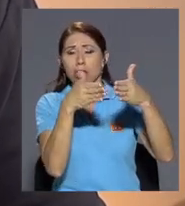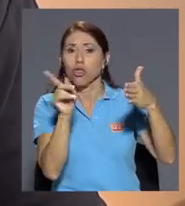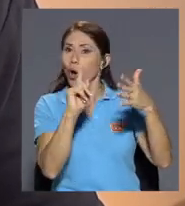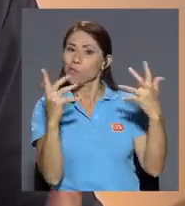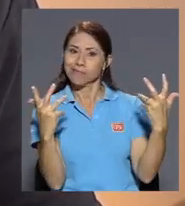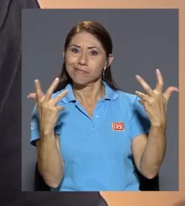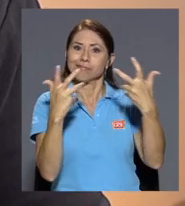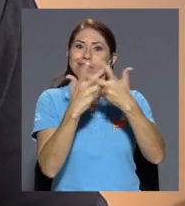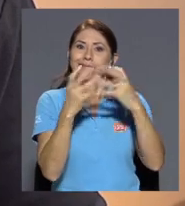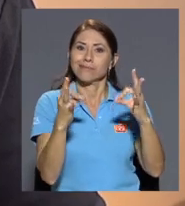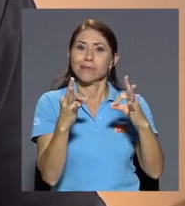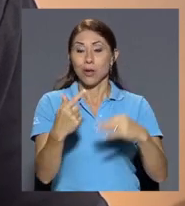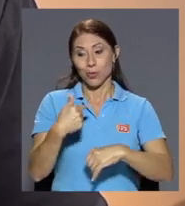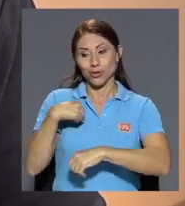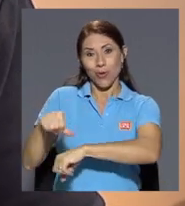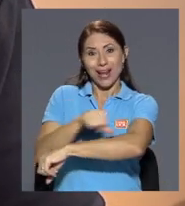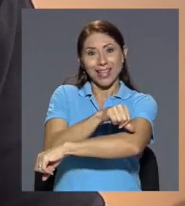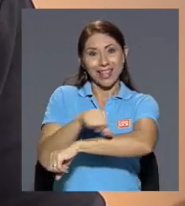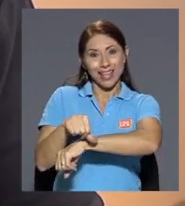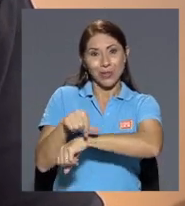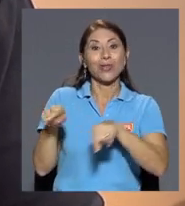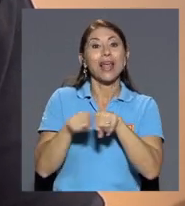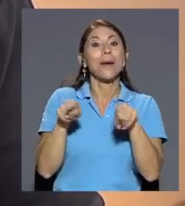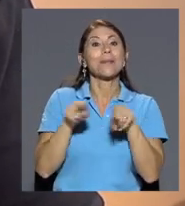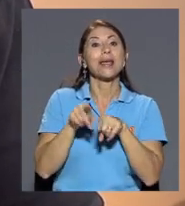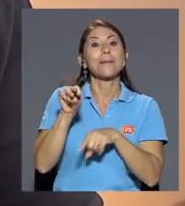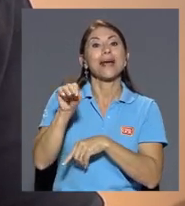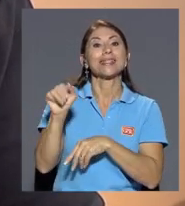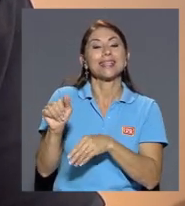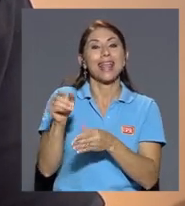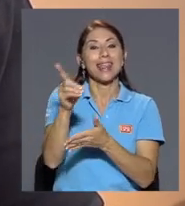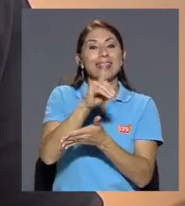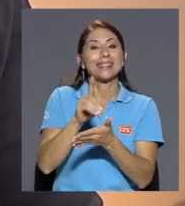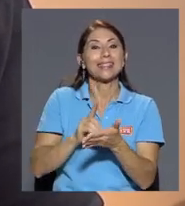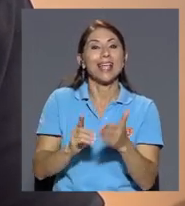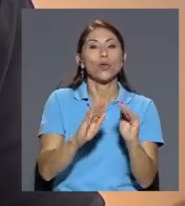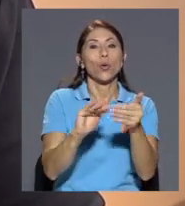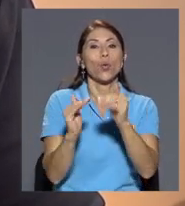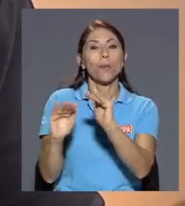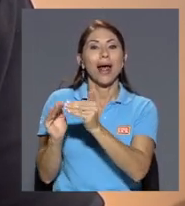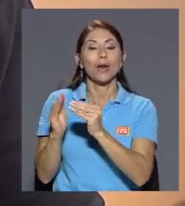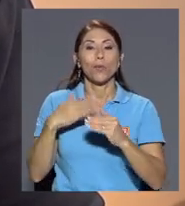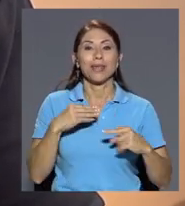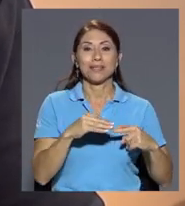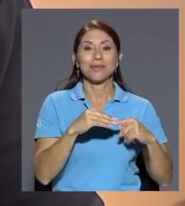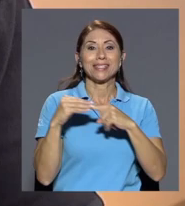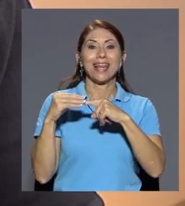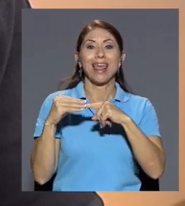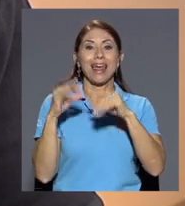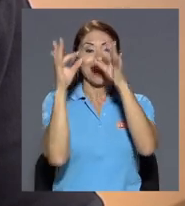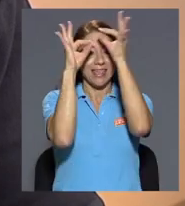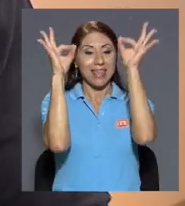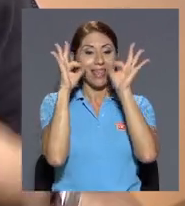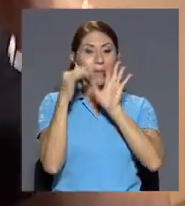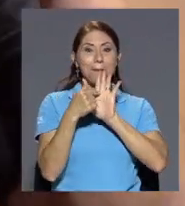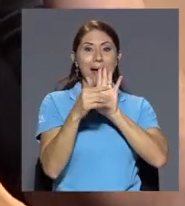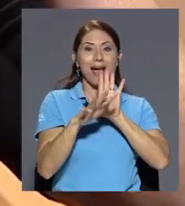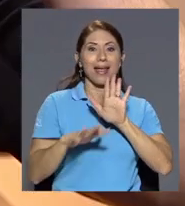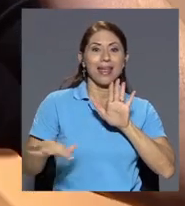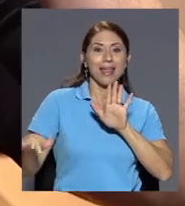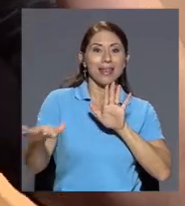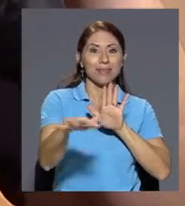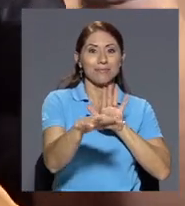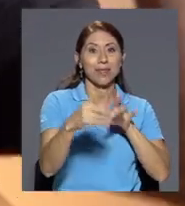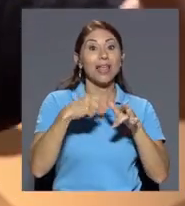yo aparte de arquitecto tengo una maestría en diseño urbano y mi especialidad es en imagen urbana entonces esos aspectos de la totalidad